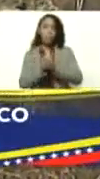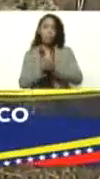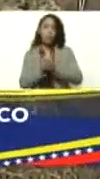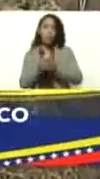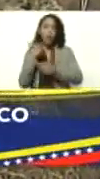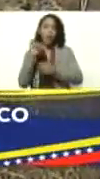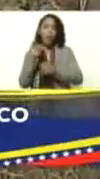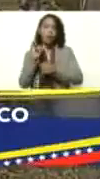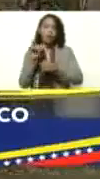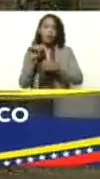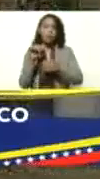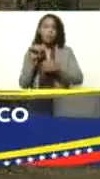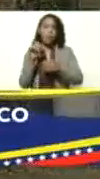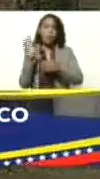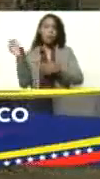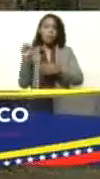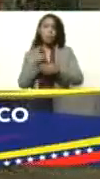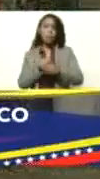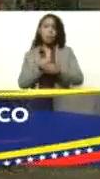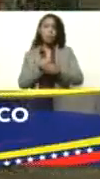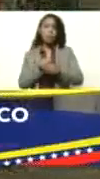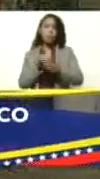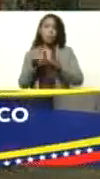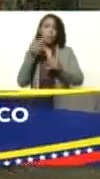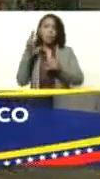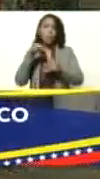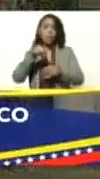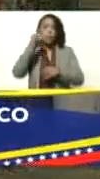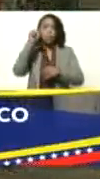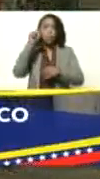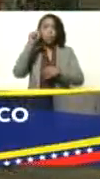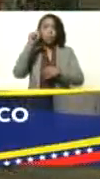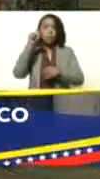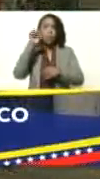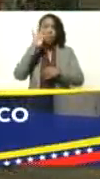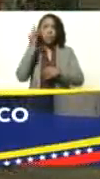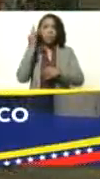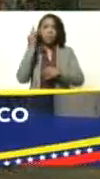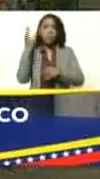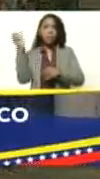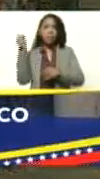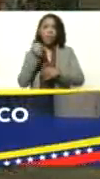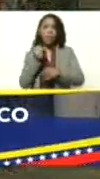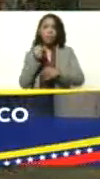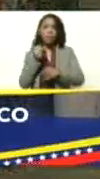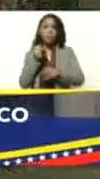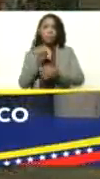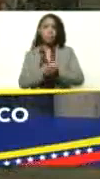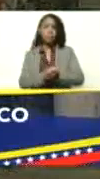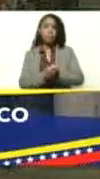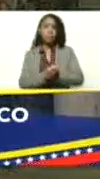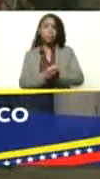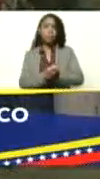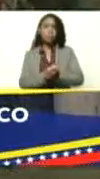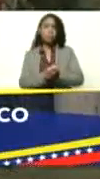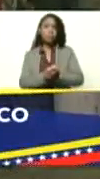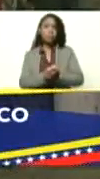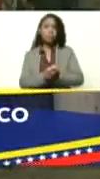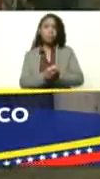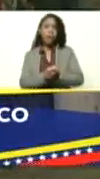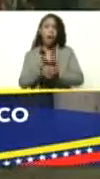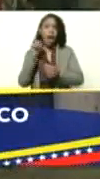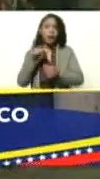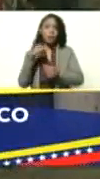padrotes importados del norte y de Francia, que han traído por Pajuela. Y bueno, aquí estamos